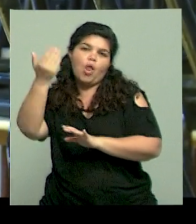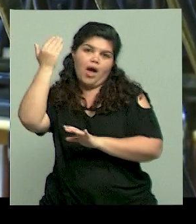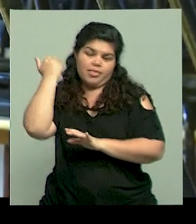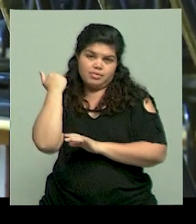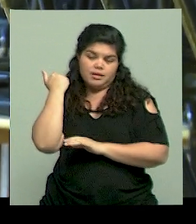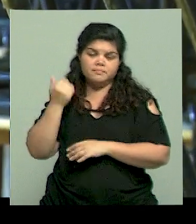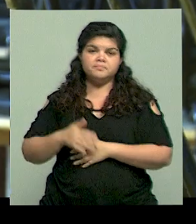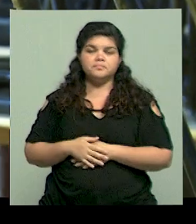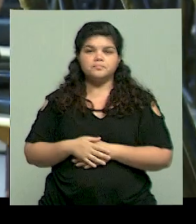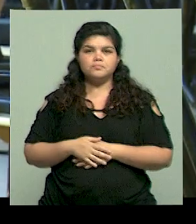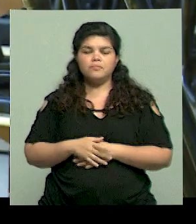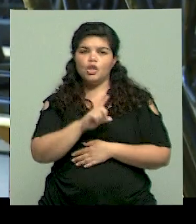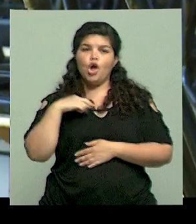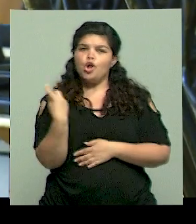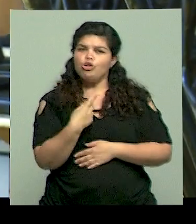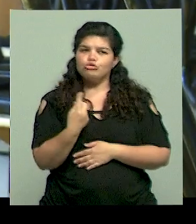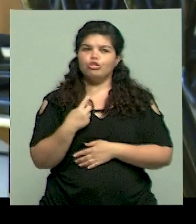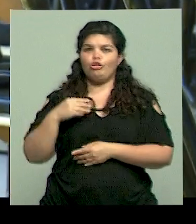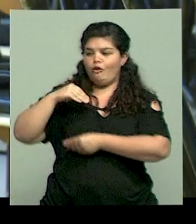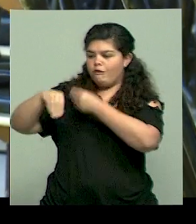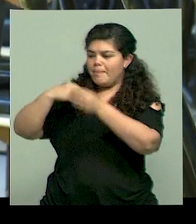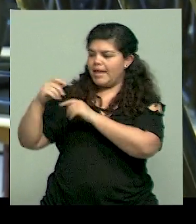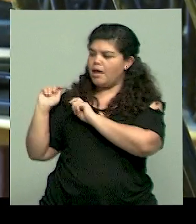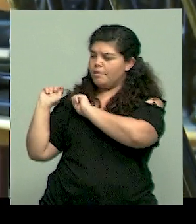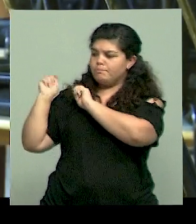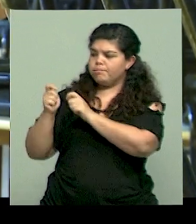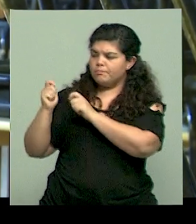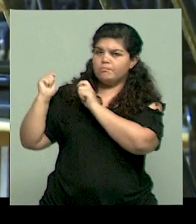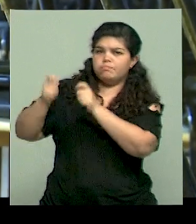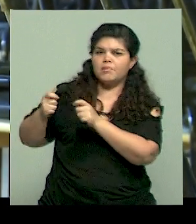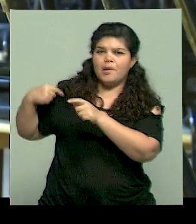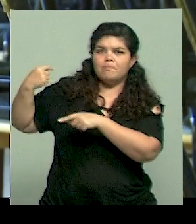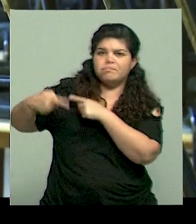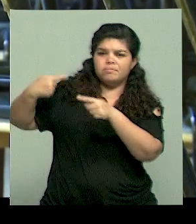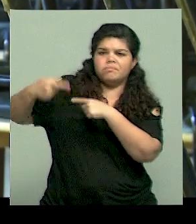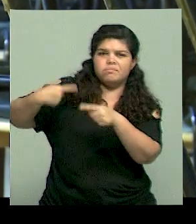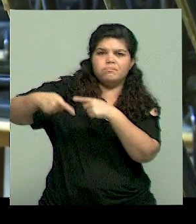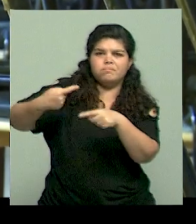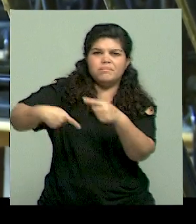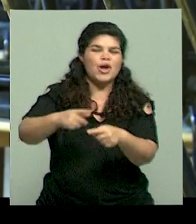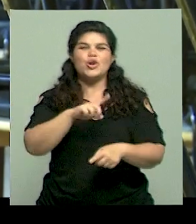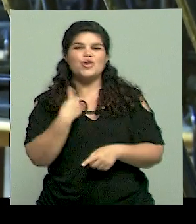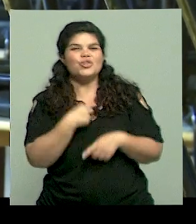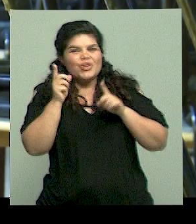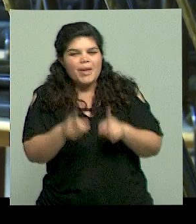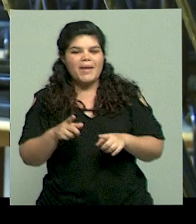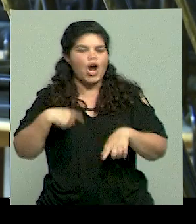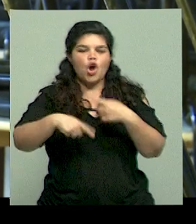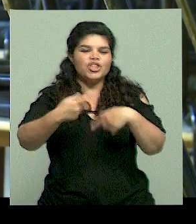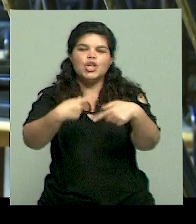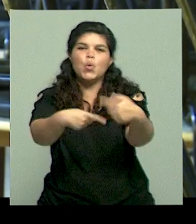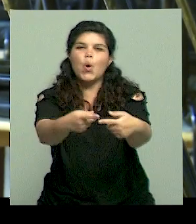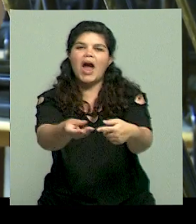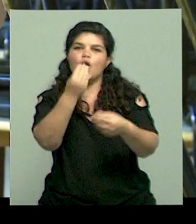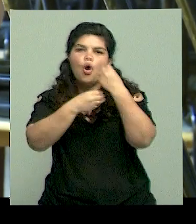repetimos lo que nos hacían las recetas de madre, padre y todo eso, desayuno,